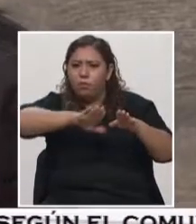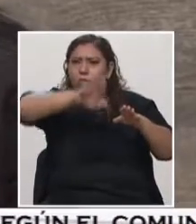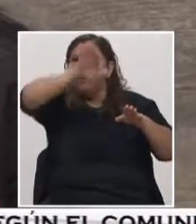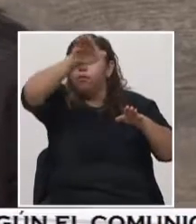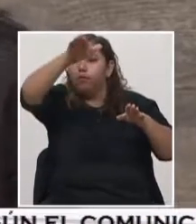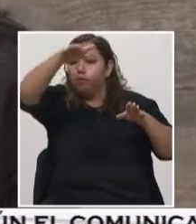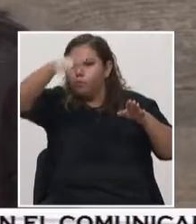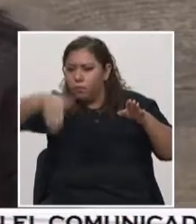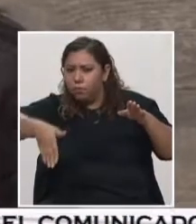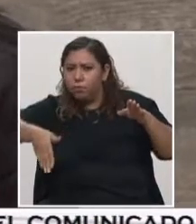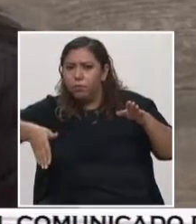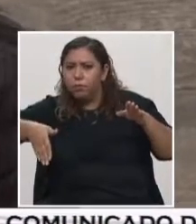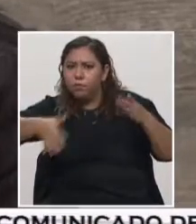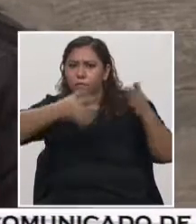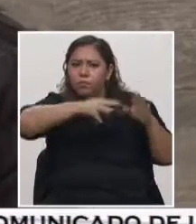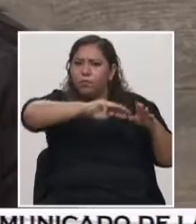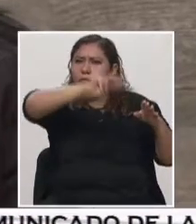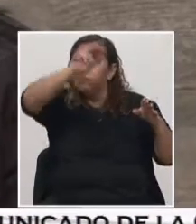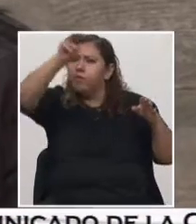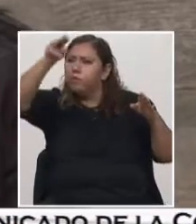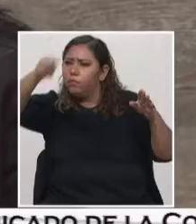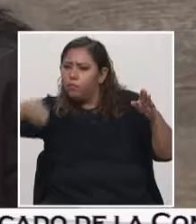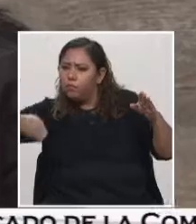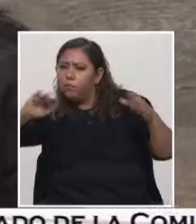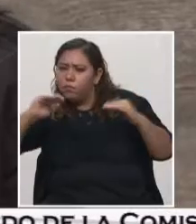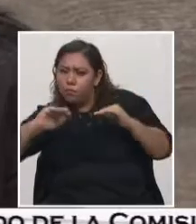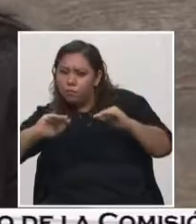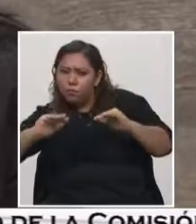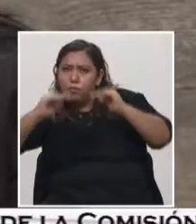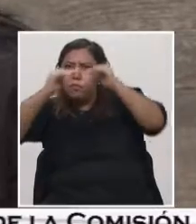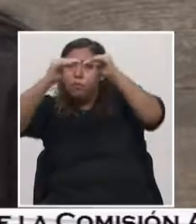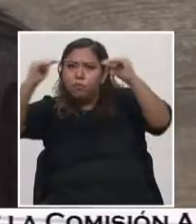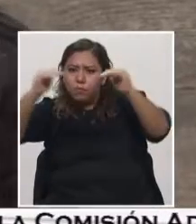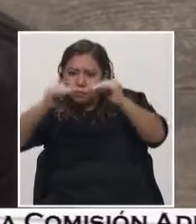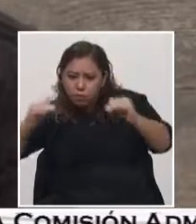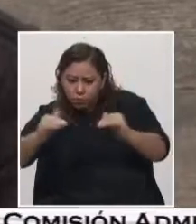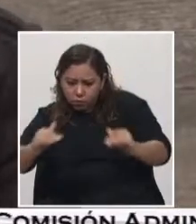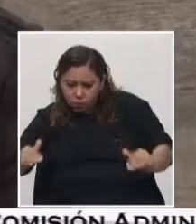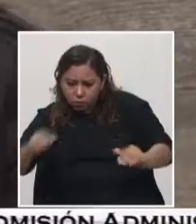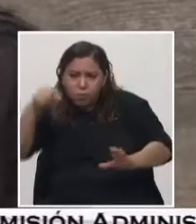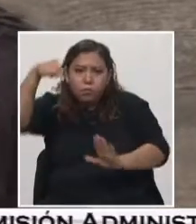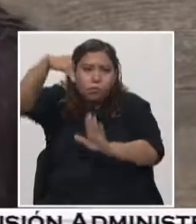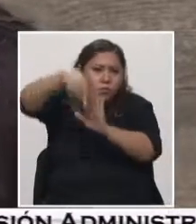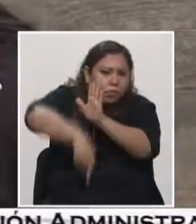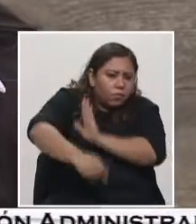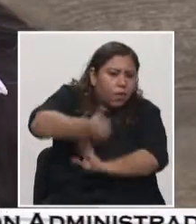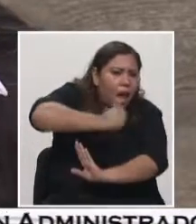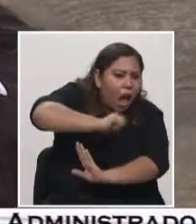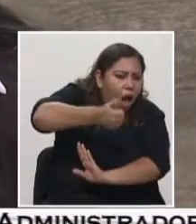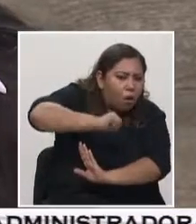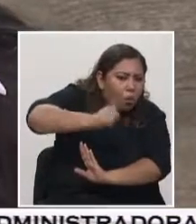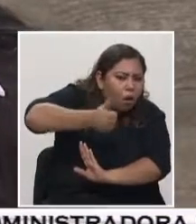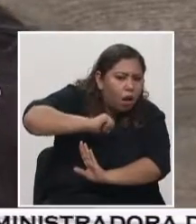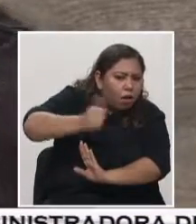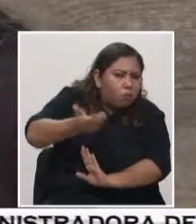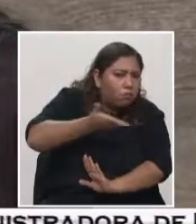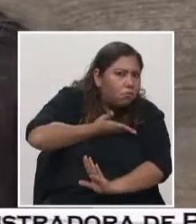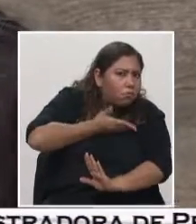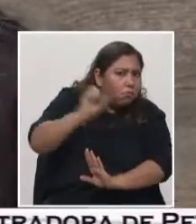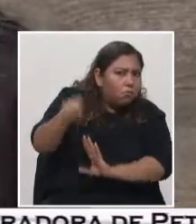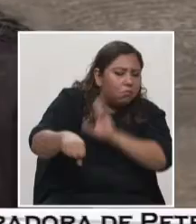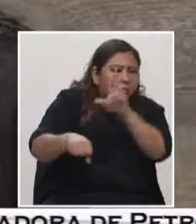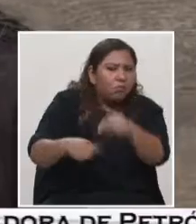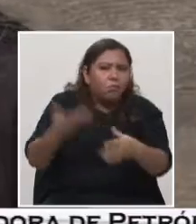ver lo que dijo el ingeniero Fernando, lo que es agua, que es una rama de la biología. Todo esto conforma, todos estos